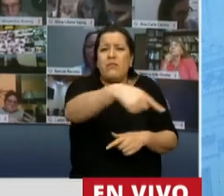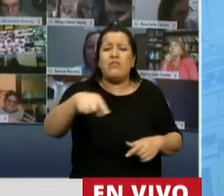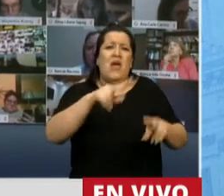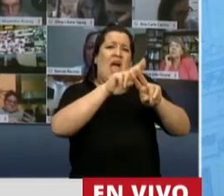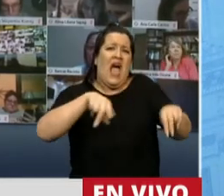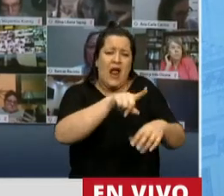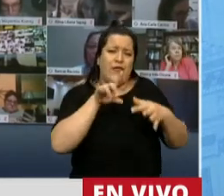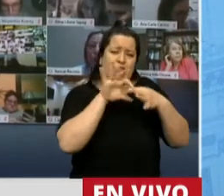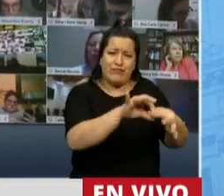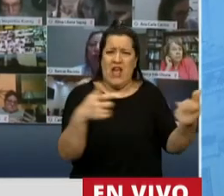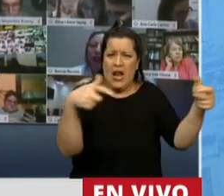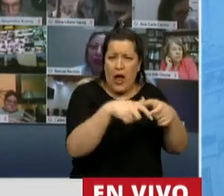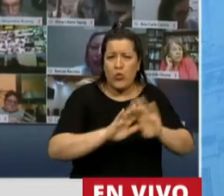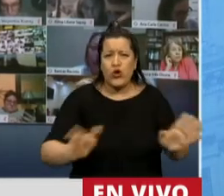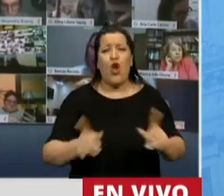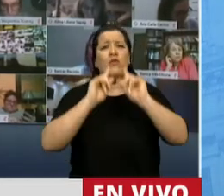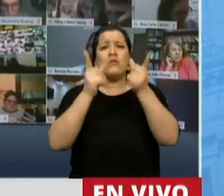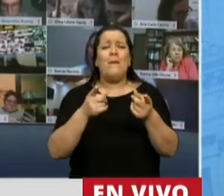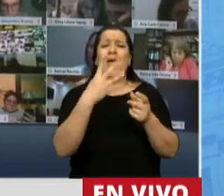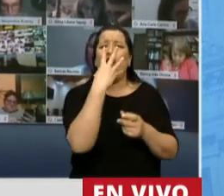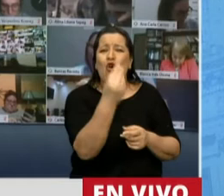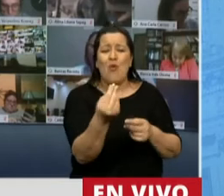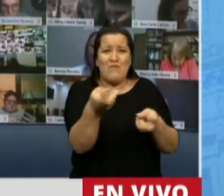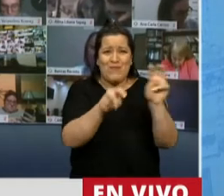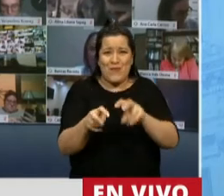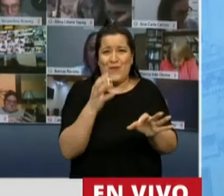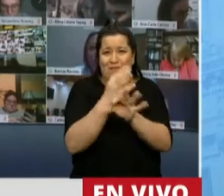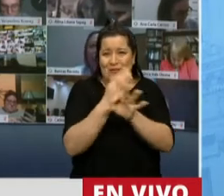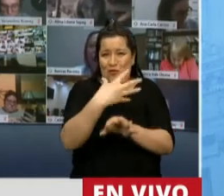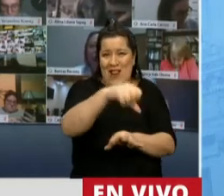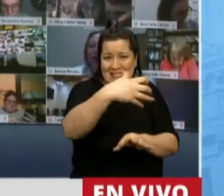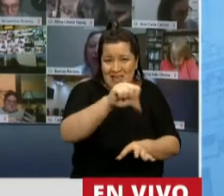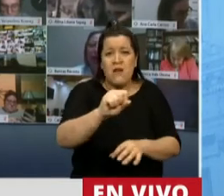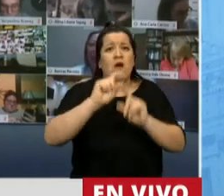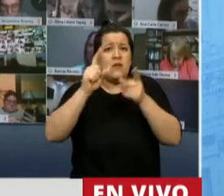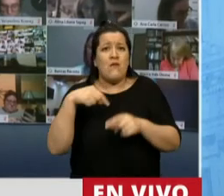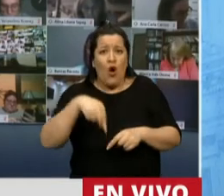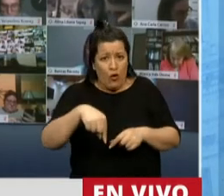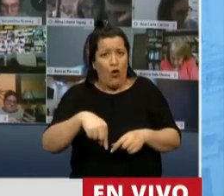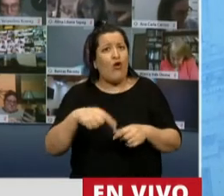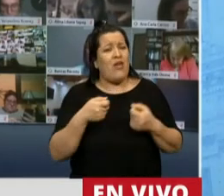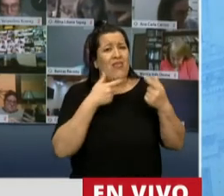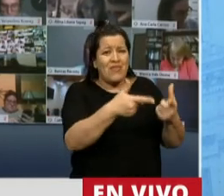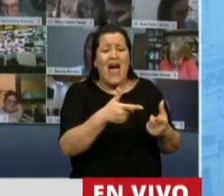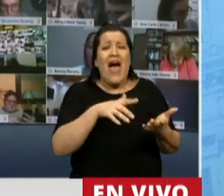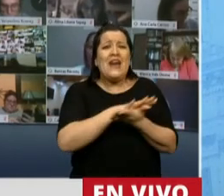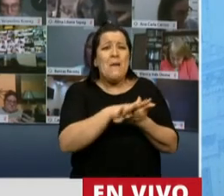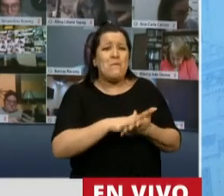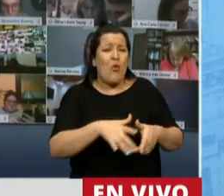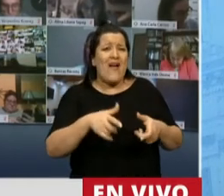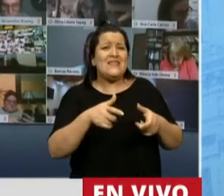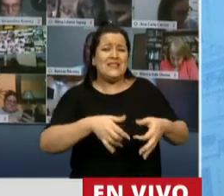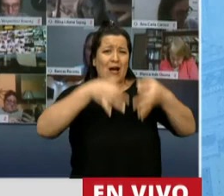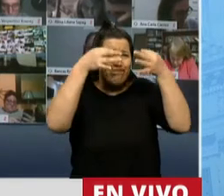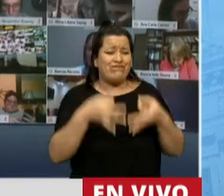jardines maternales, nuestras portitas escolares, a quienes hoy les estamos dando una respuesta en concreta, les